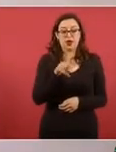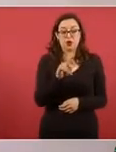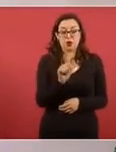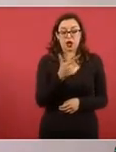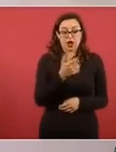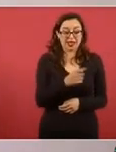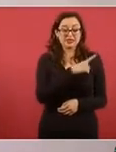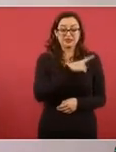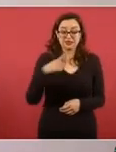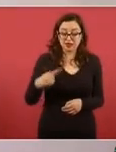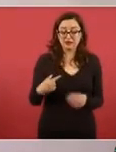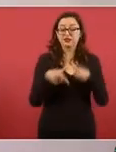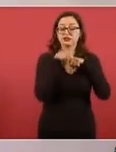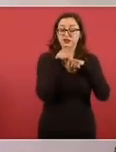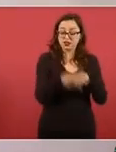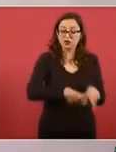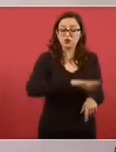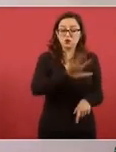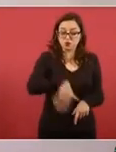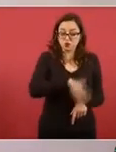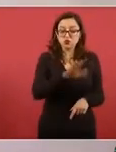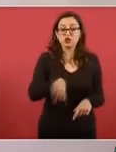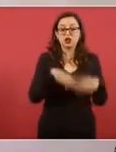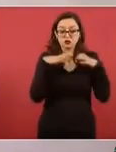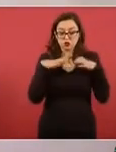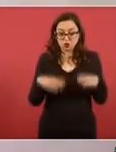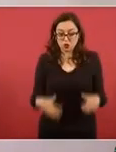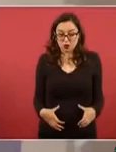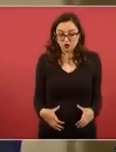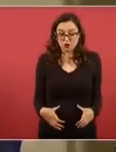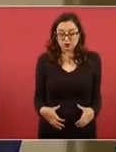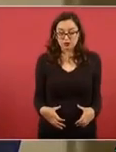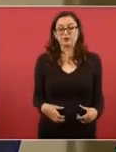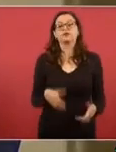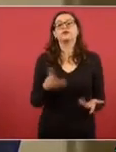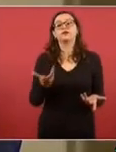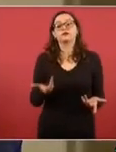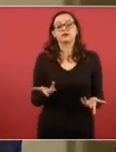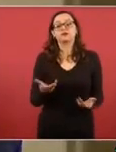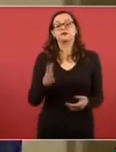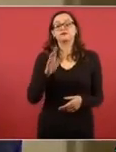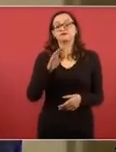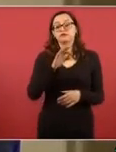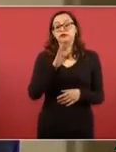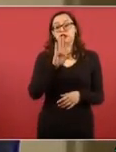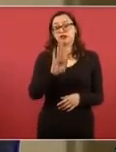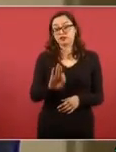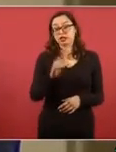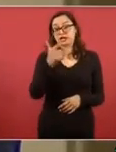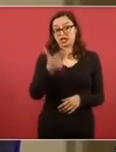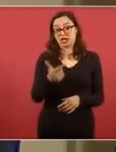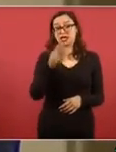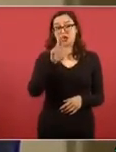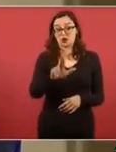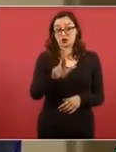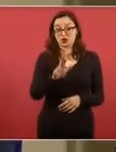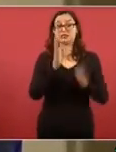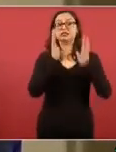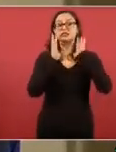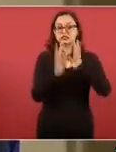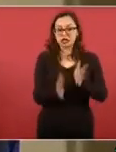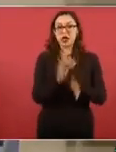continúe las indagatorias para el destino de responsabilidades en contra de 33